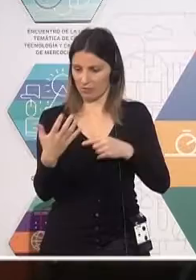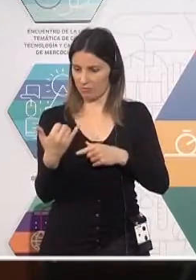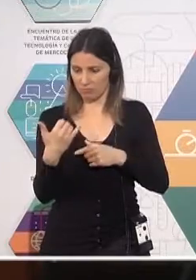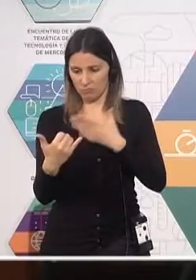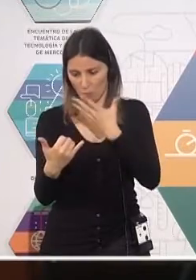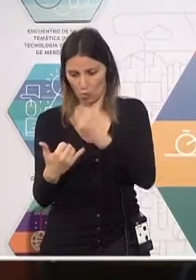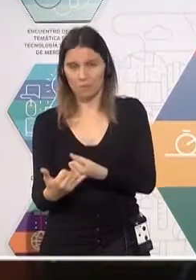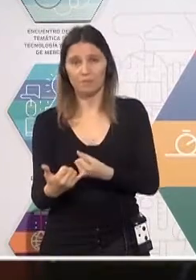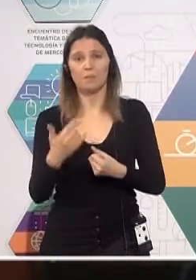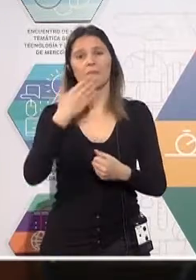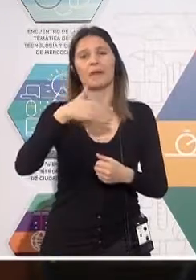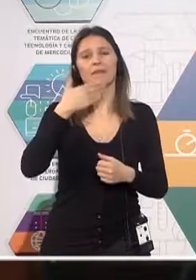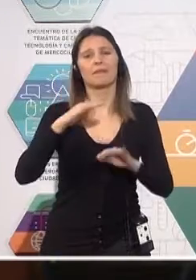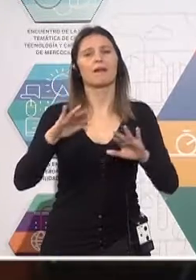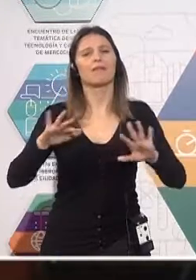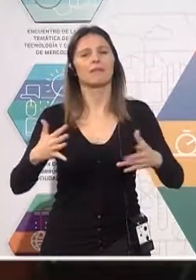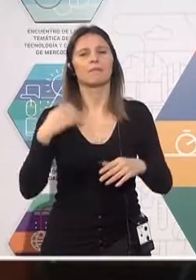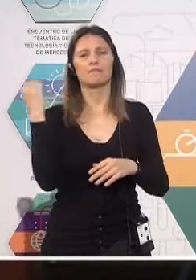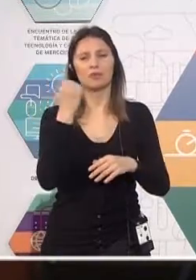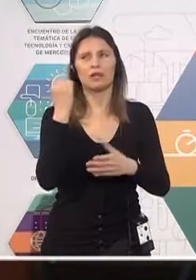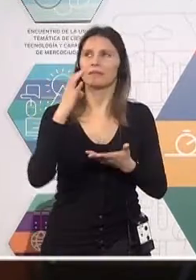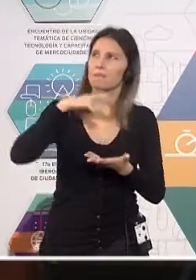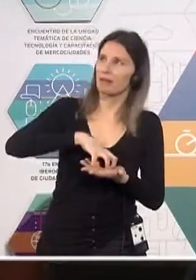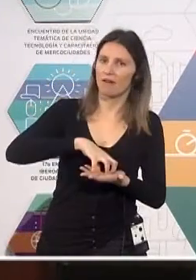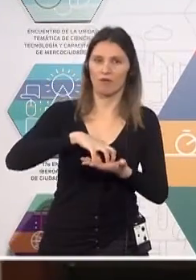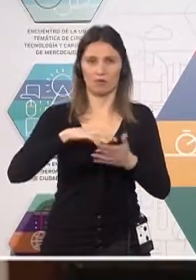para entender de la importancia de esta plataforma.